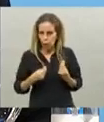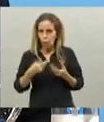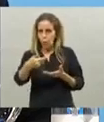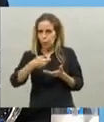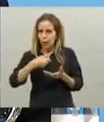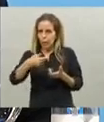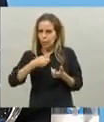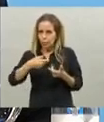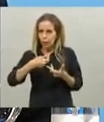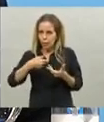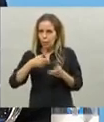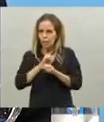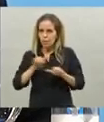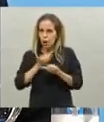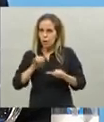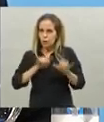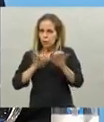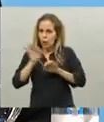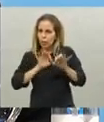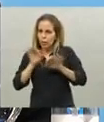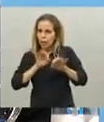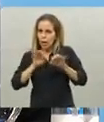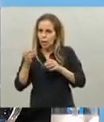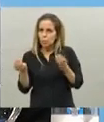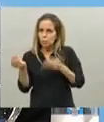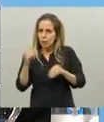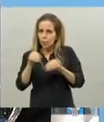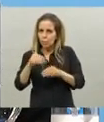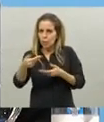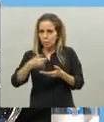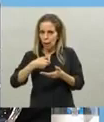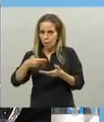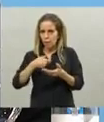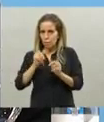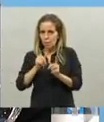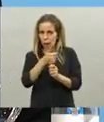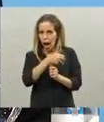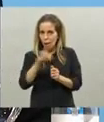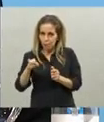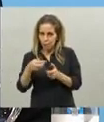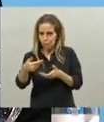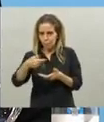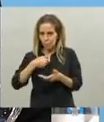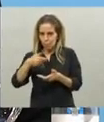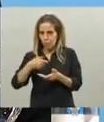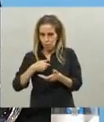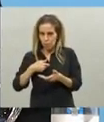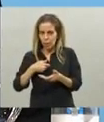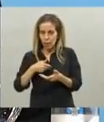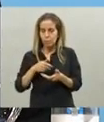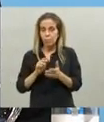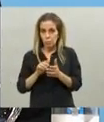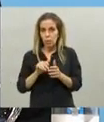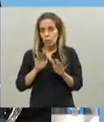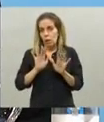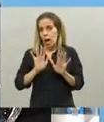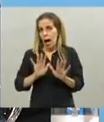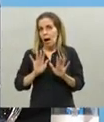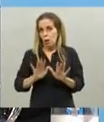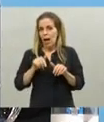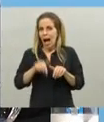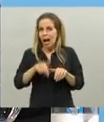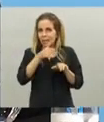una serie de datos adicionales para sacar el nuevo permiso y bueno empecemos esta